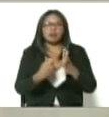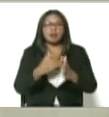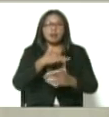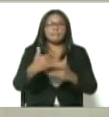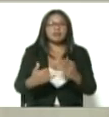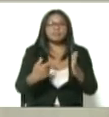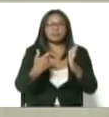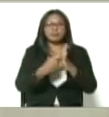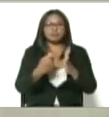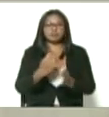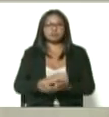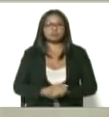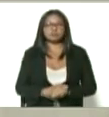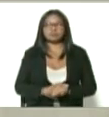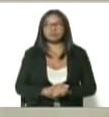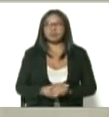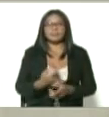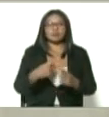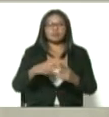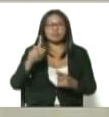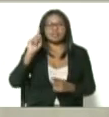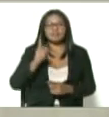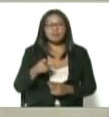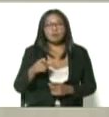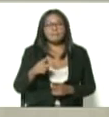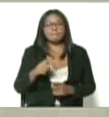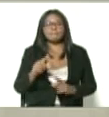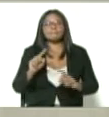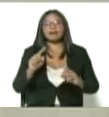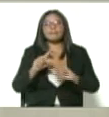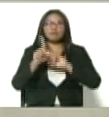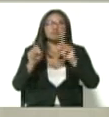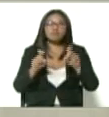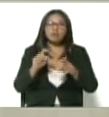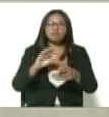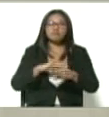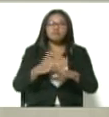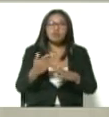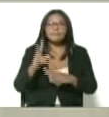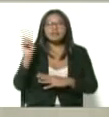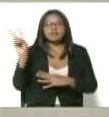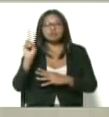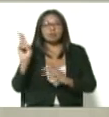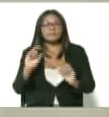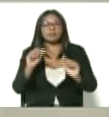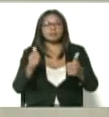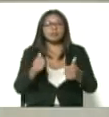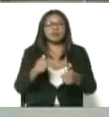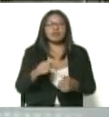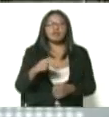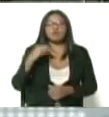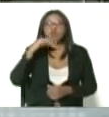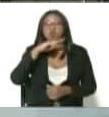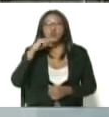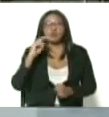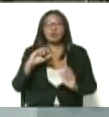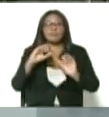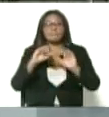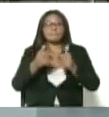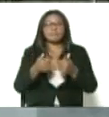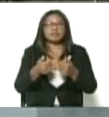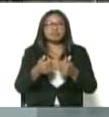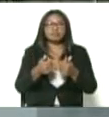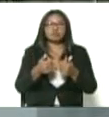vacunación. Pero debemos recordar que fue Venezuela el primer país del hemisferio que en el mes de octubre recibió vacunas.